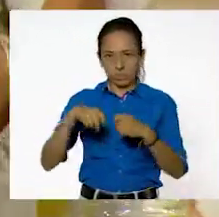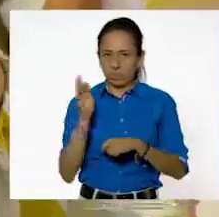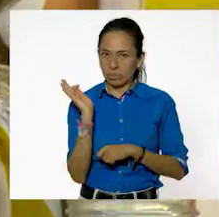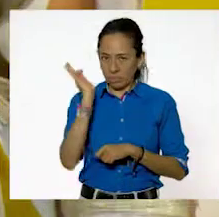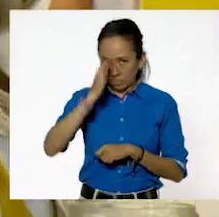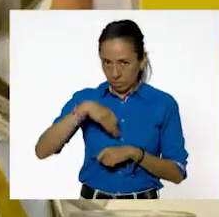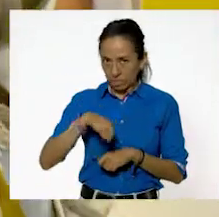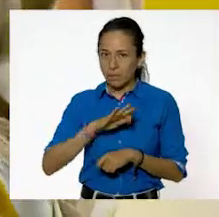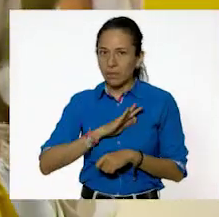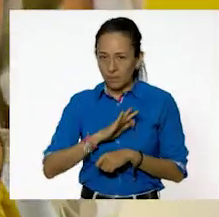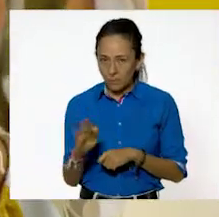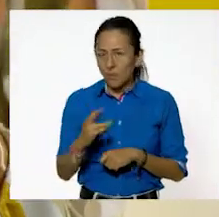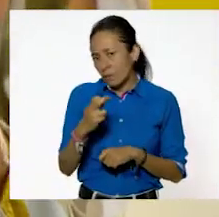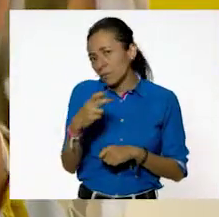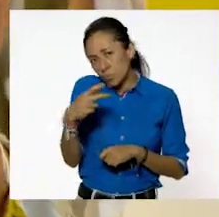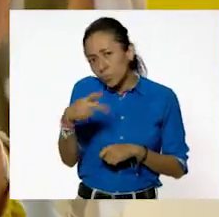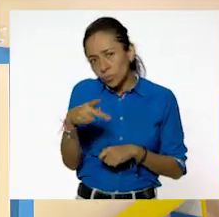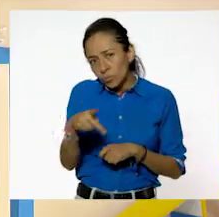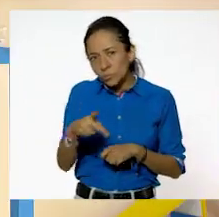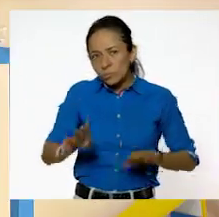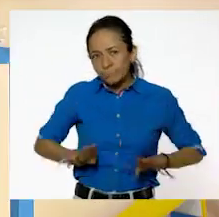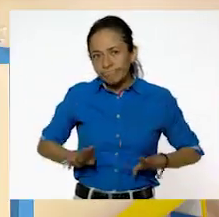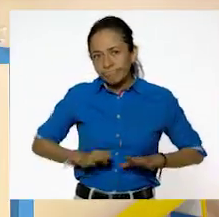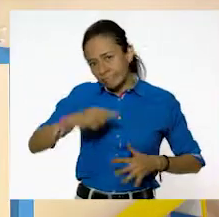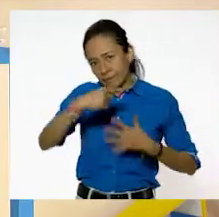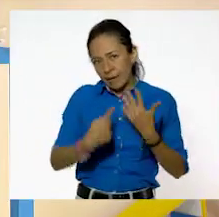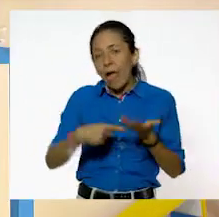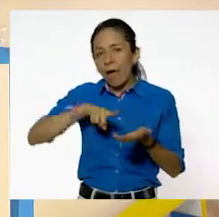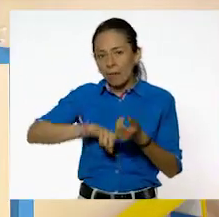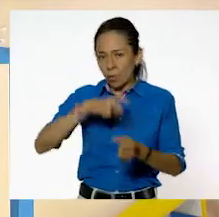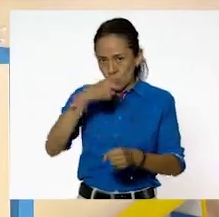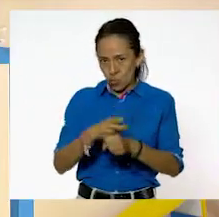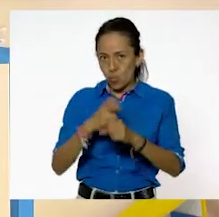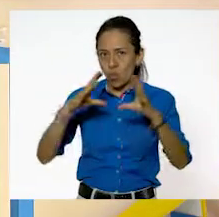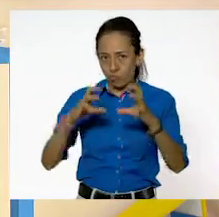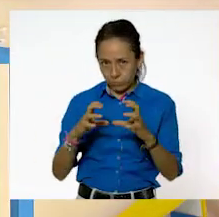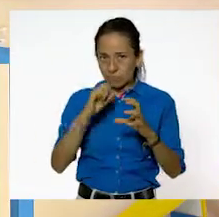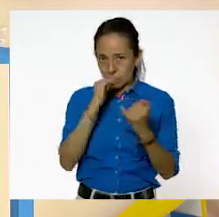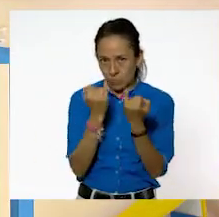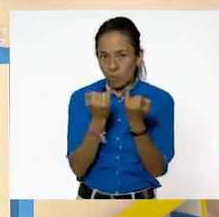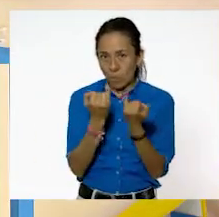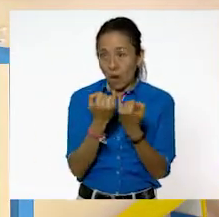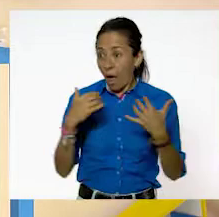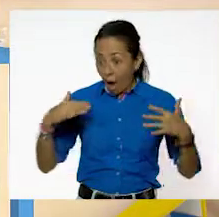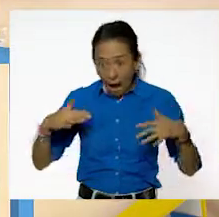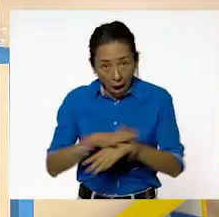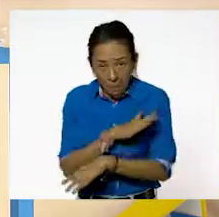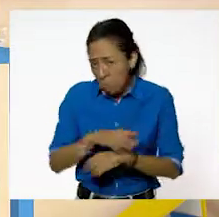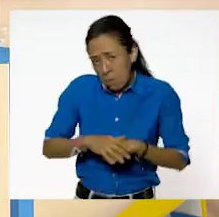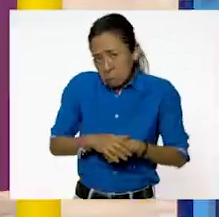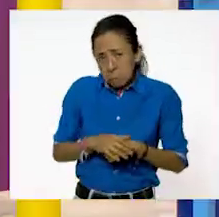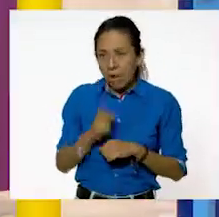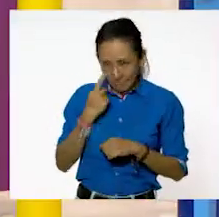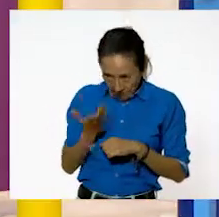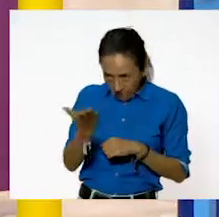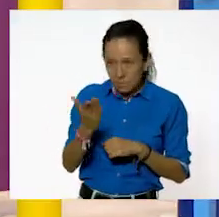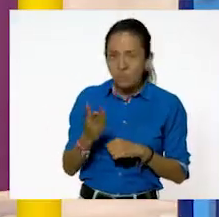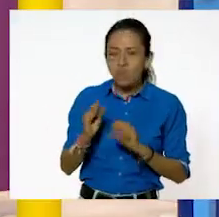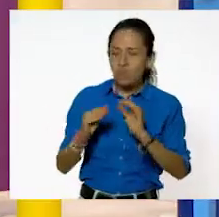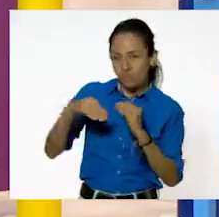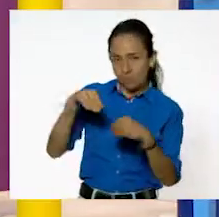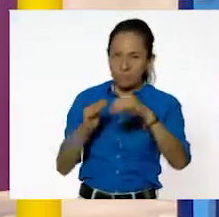Y es una característica de los sólidos. Y no por eso cambian. Mira, intenta moverla. A ver.